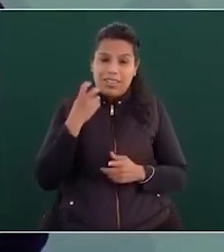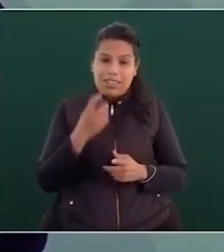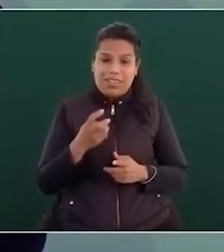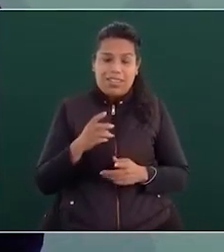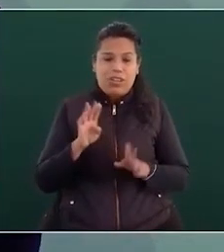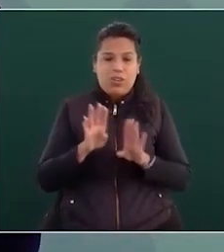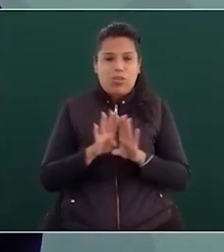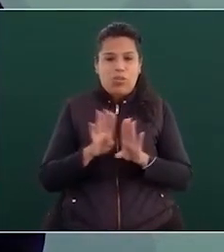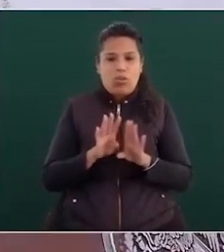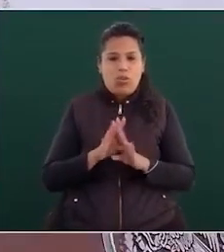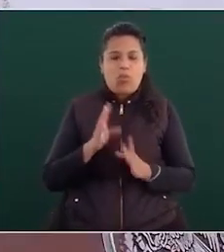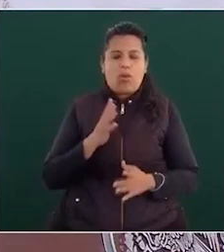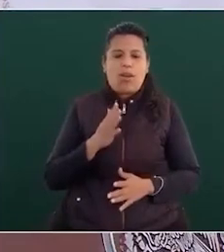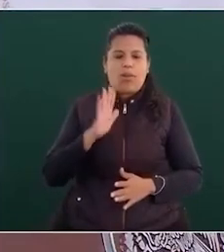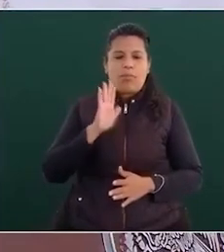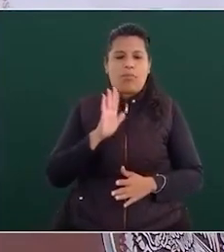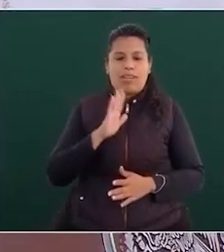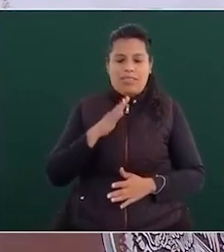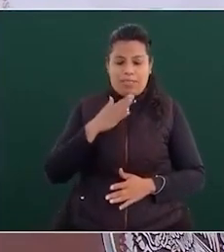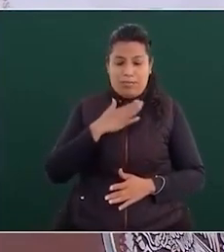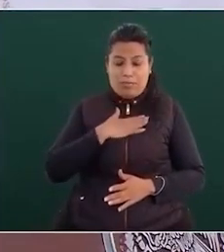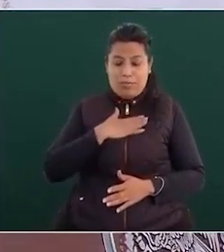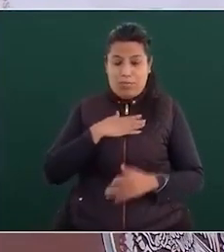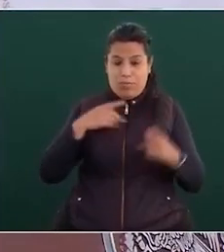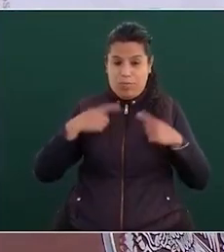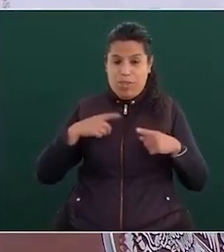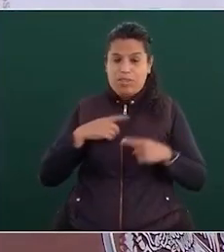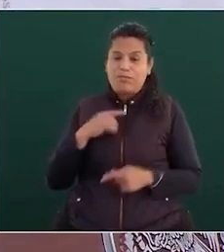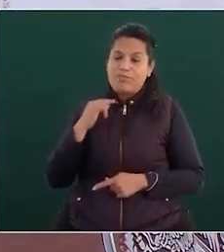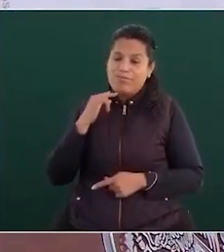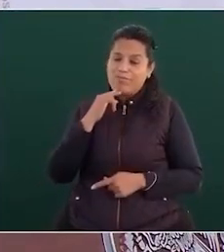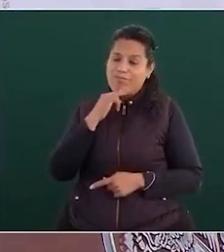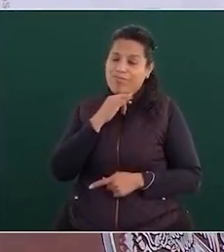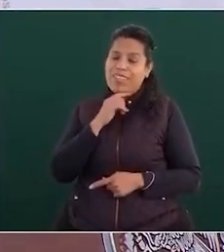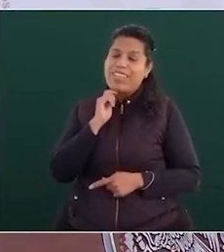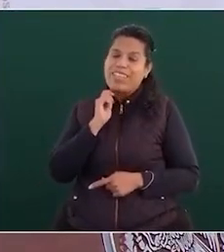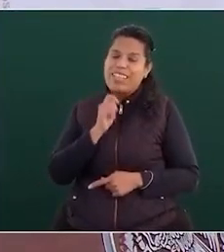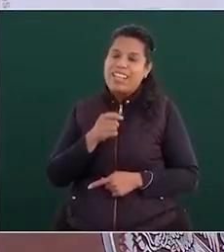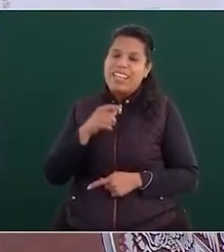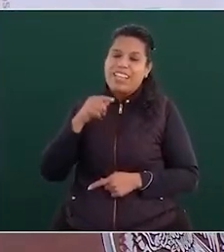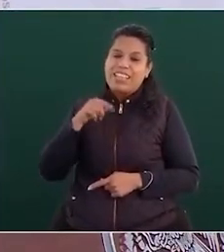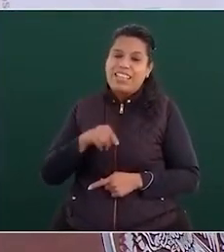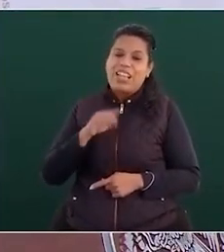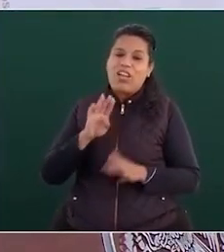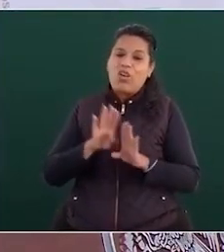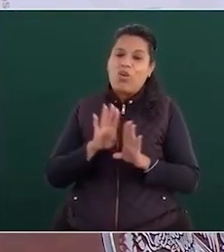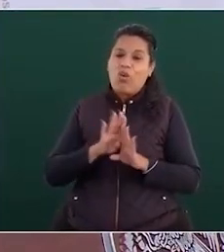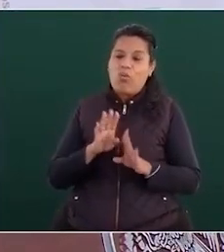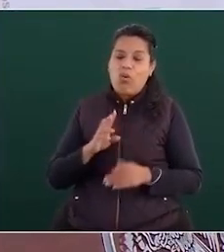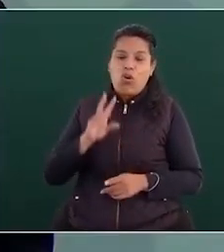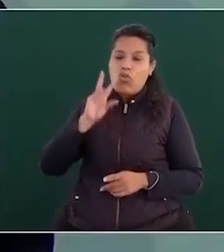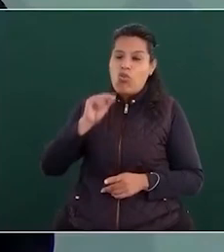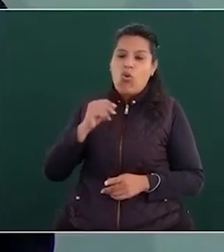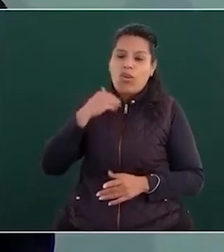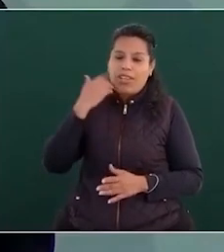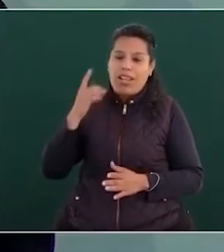disfrazados los conservadores de feministas